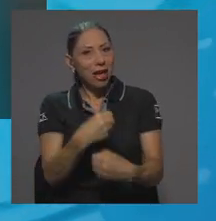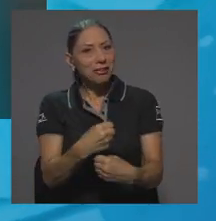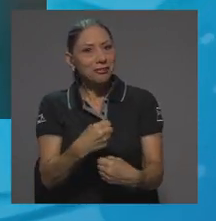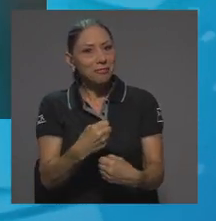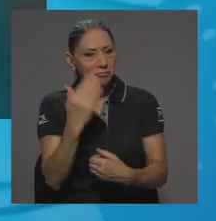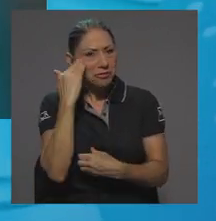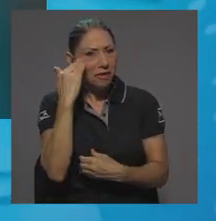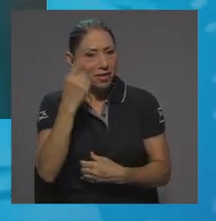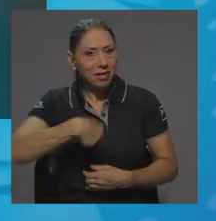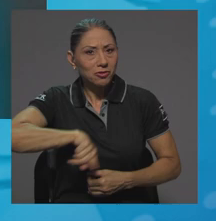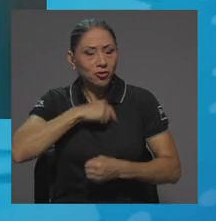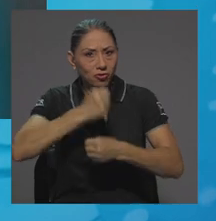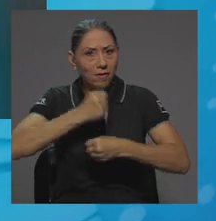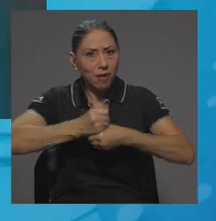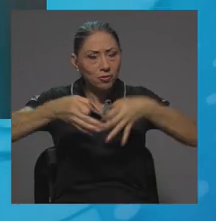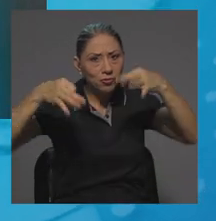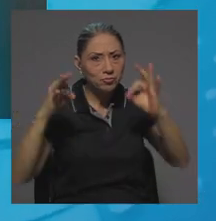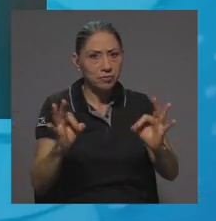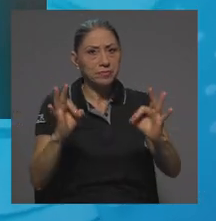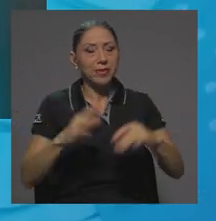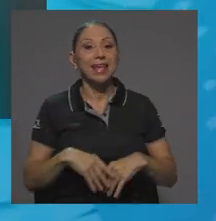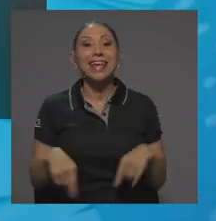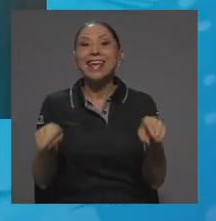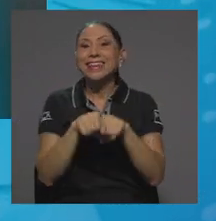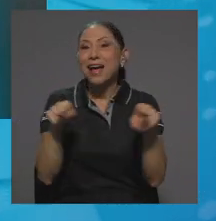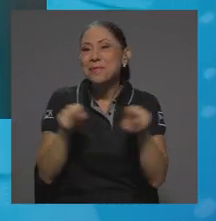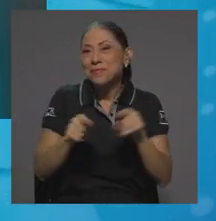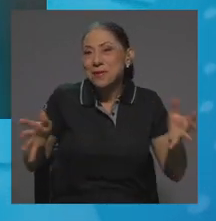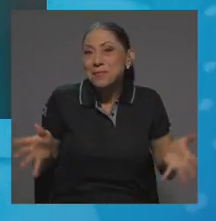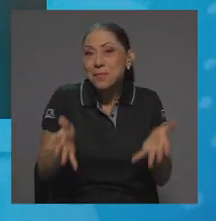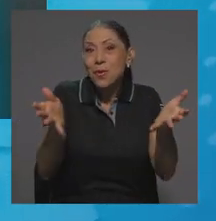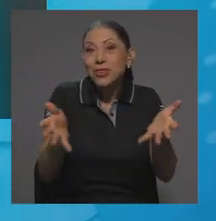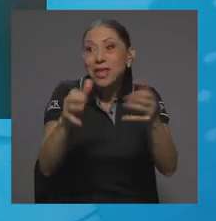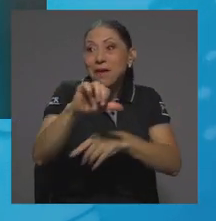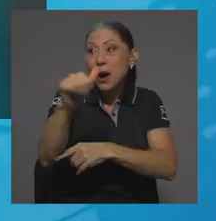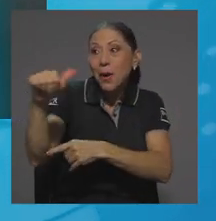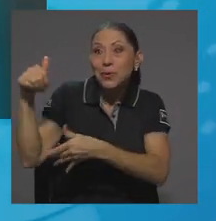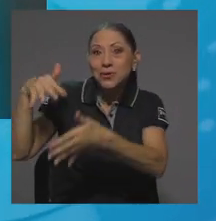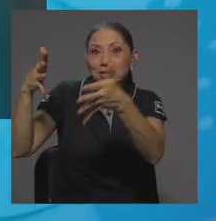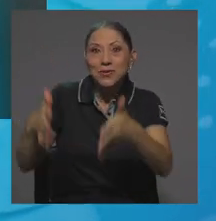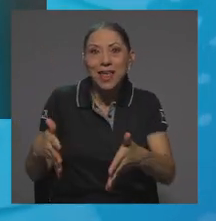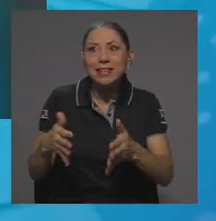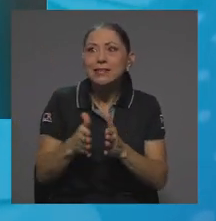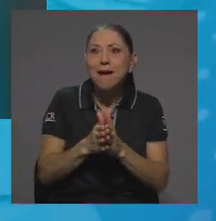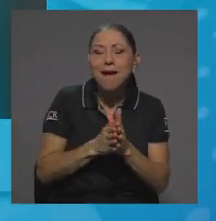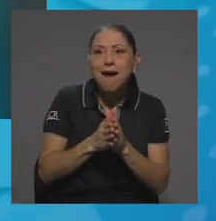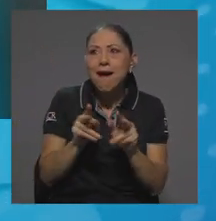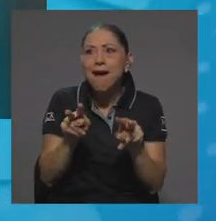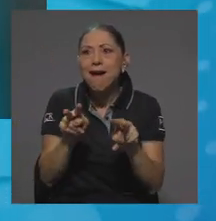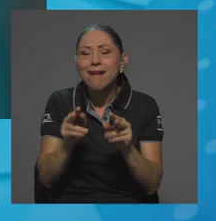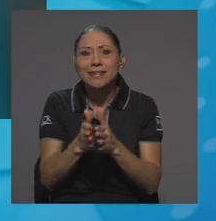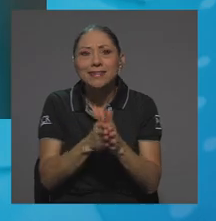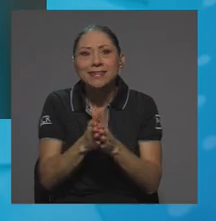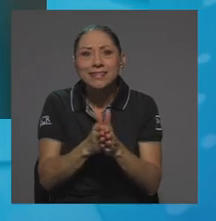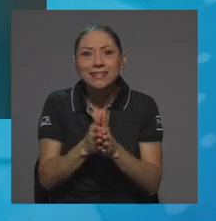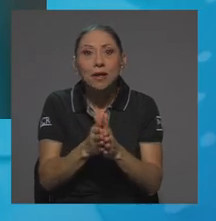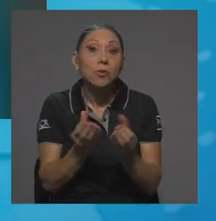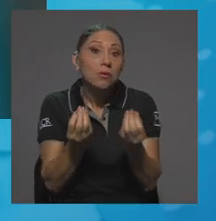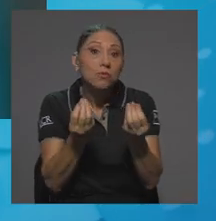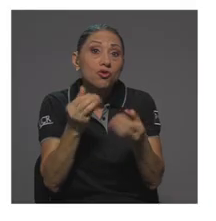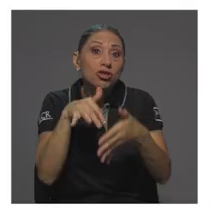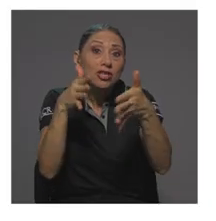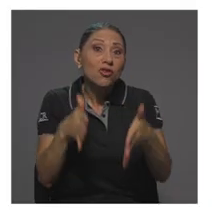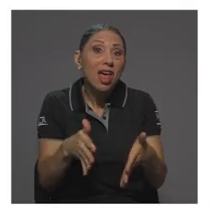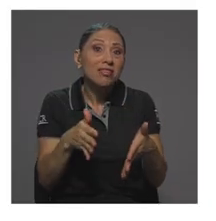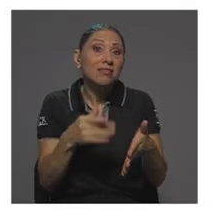buen trabajo y también motiva, yo creo, a los demás estudiantes a animarse, porque muchos estudiantes pasan por la universidad